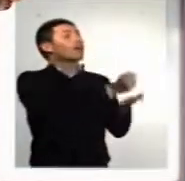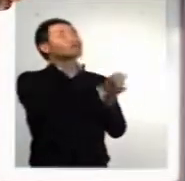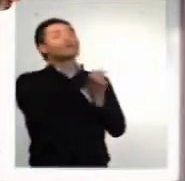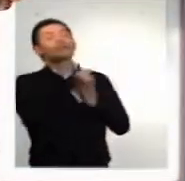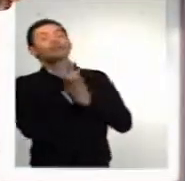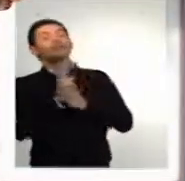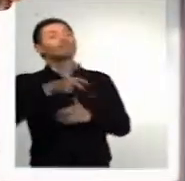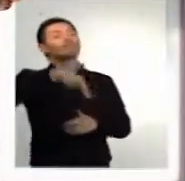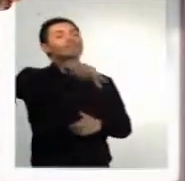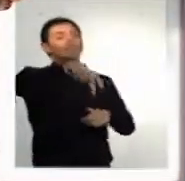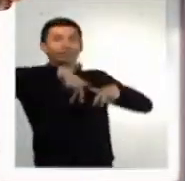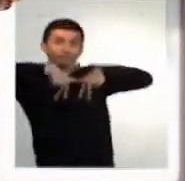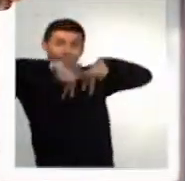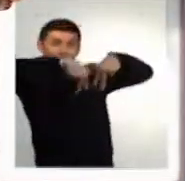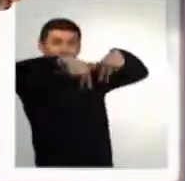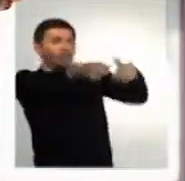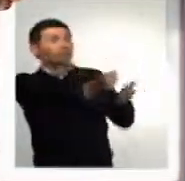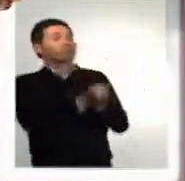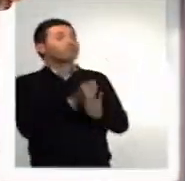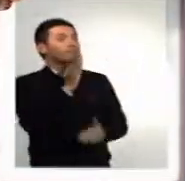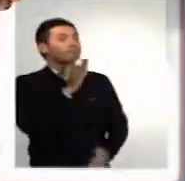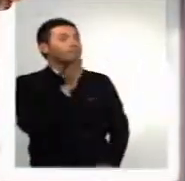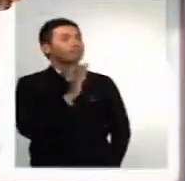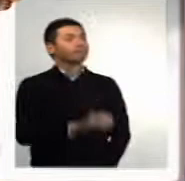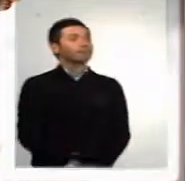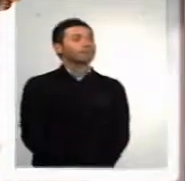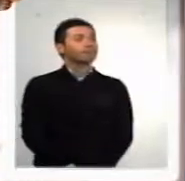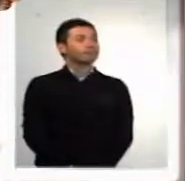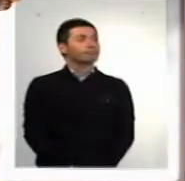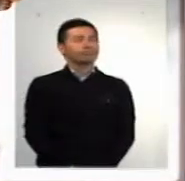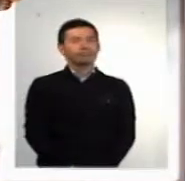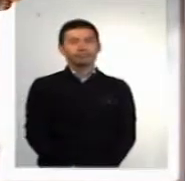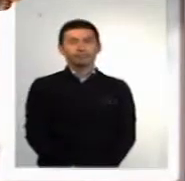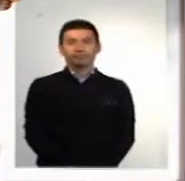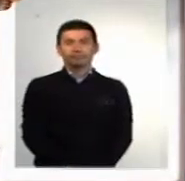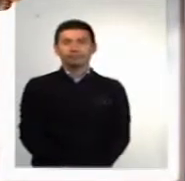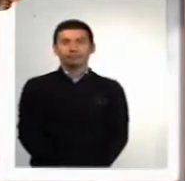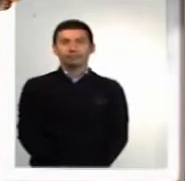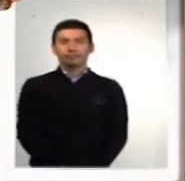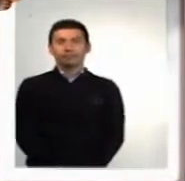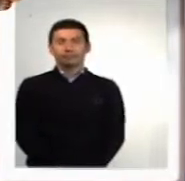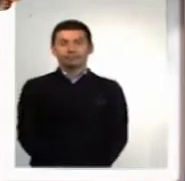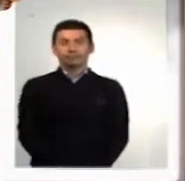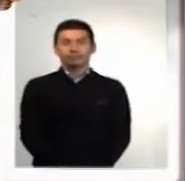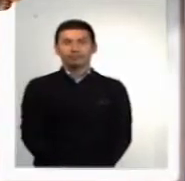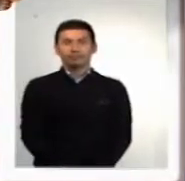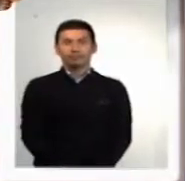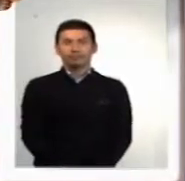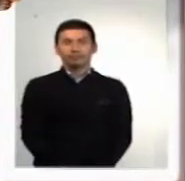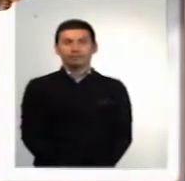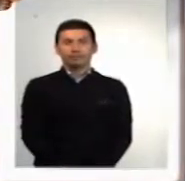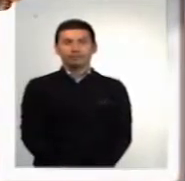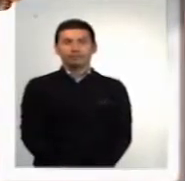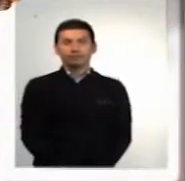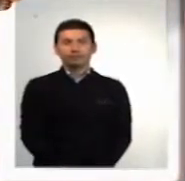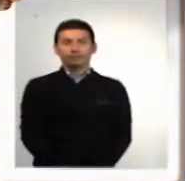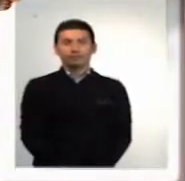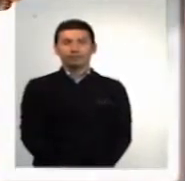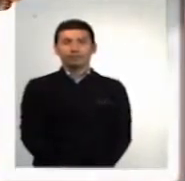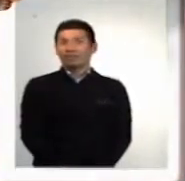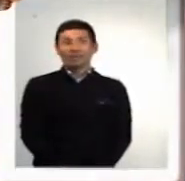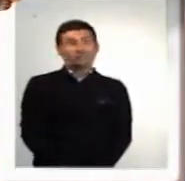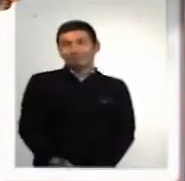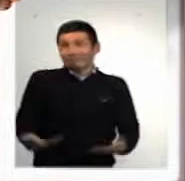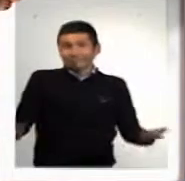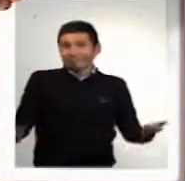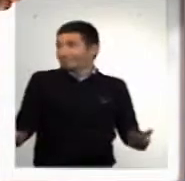A ver, ¿quién nos ayuda a cruzar? Pues ya verás que no te hace falta, y aún sin él, tú sigues viviendo, pues esta es la verdad.